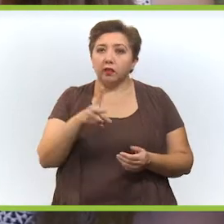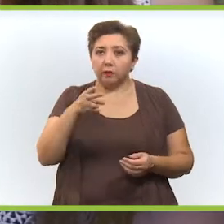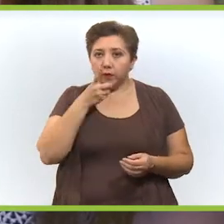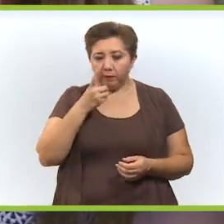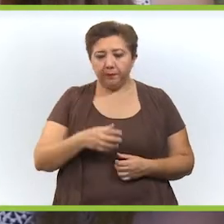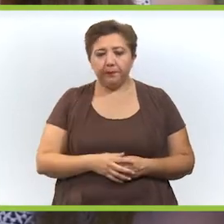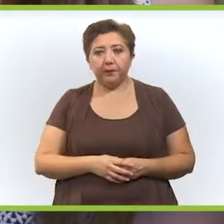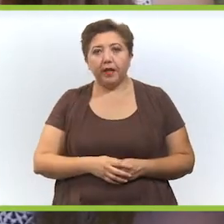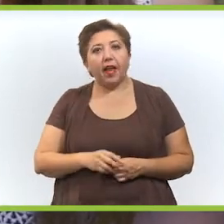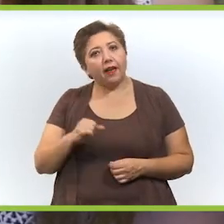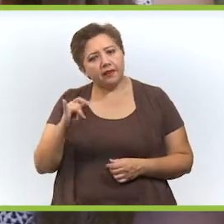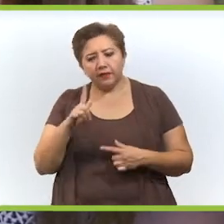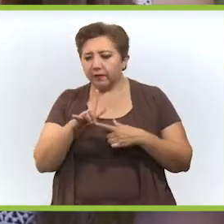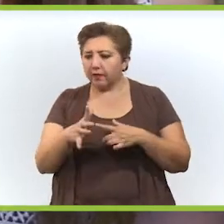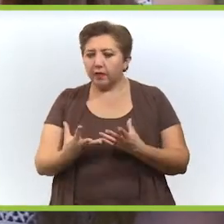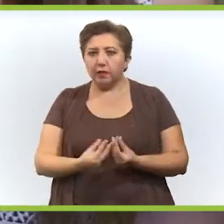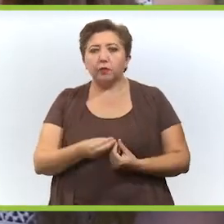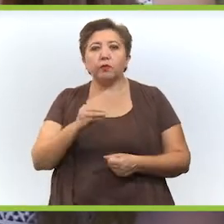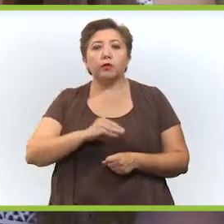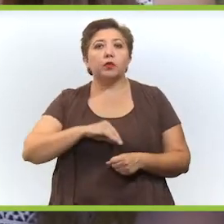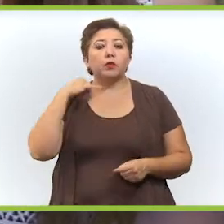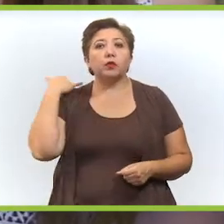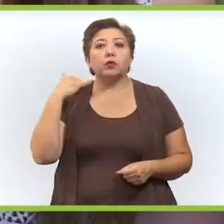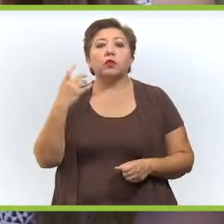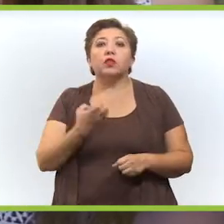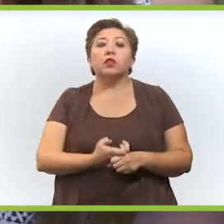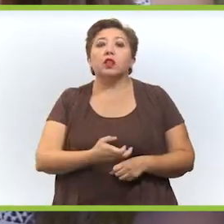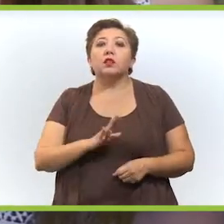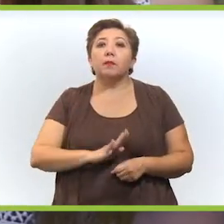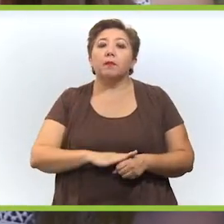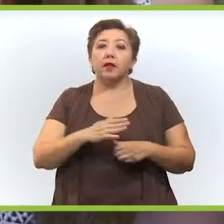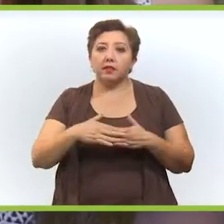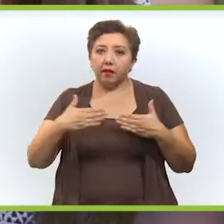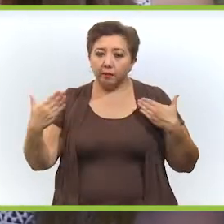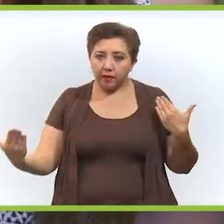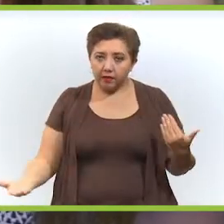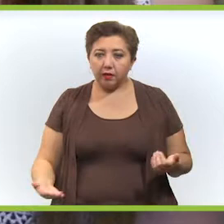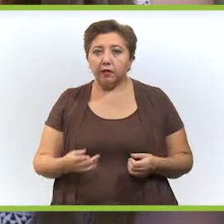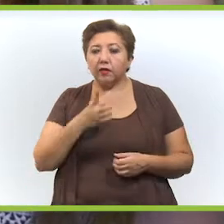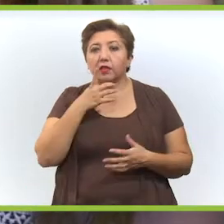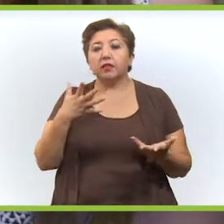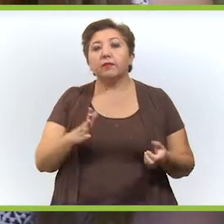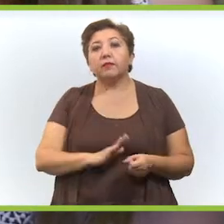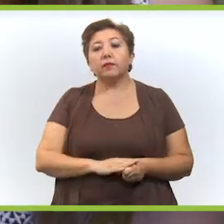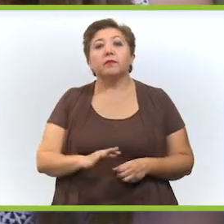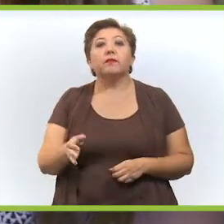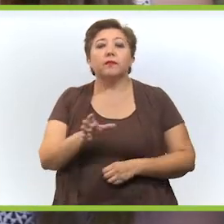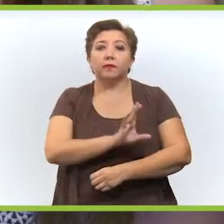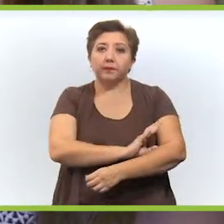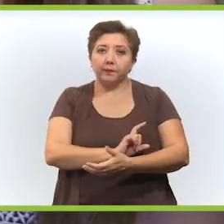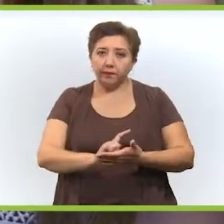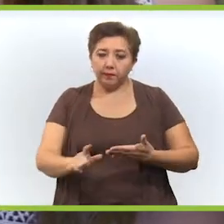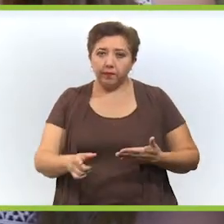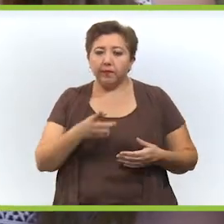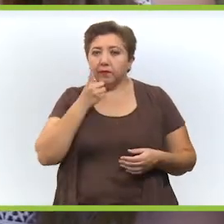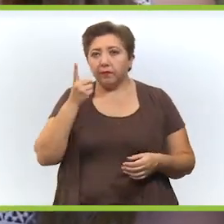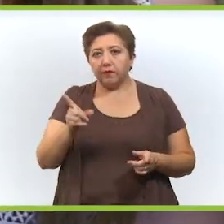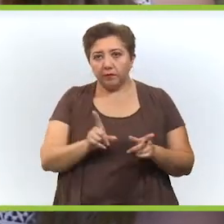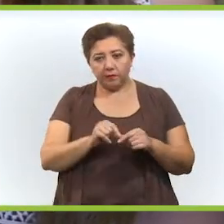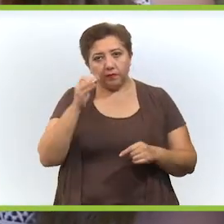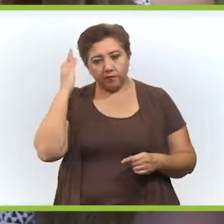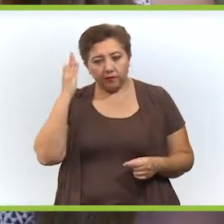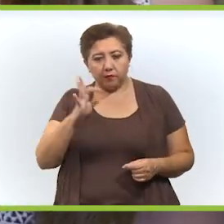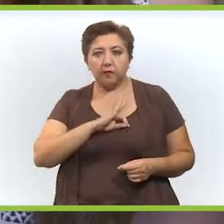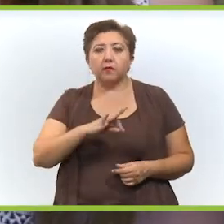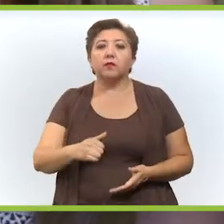construcción como en la operación. Y así seguimos poniendo a Yucatán como uno de los estados más avanzados en el tema de la generación de energías limpias, que al mediano